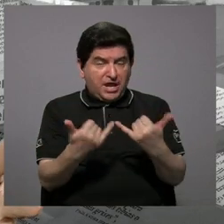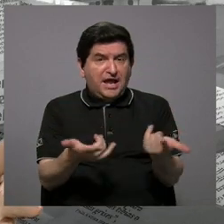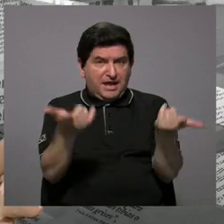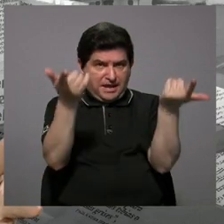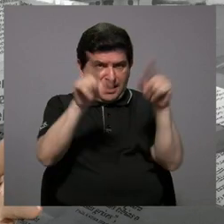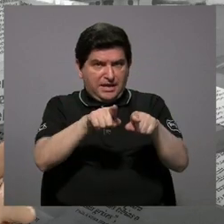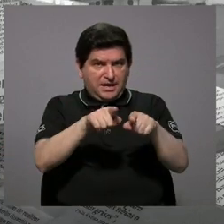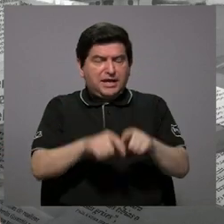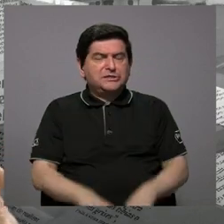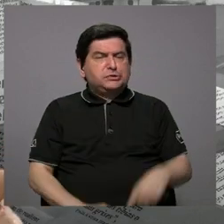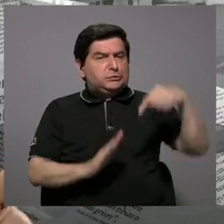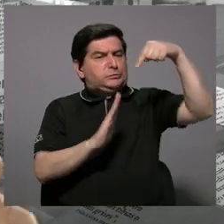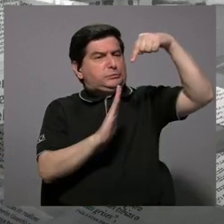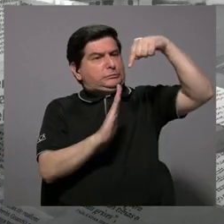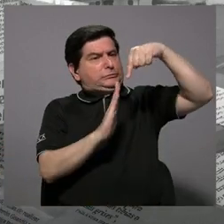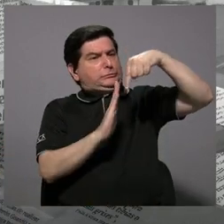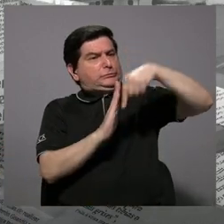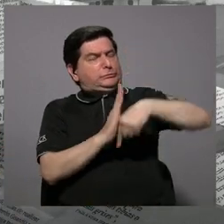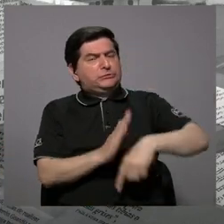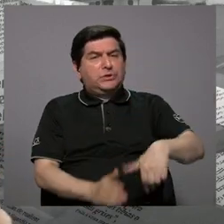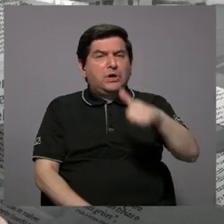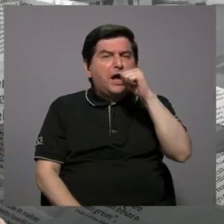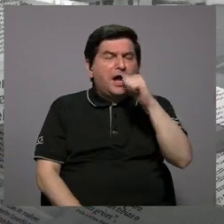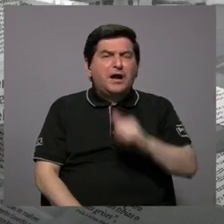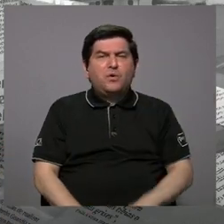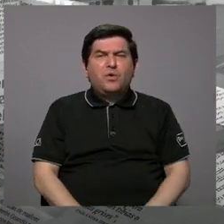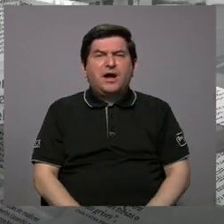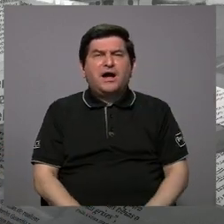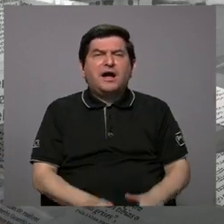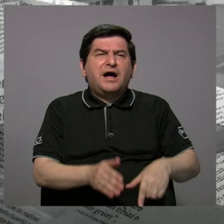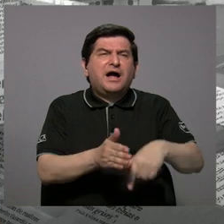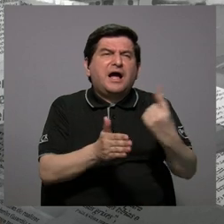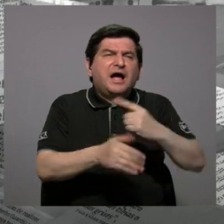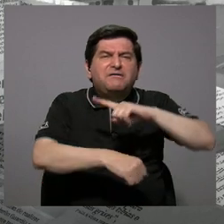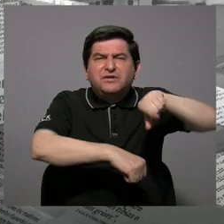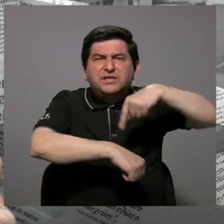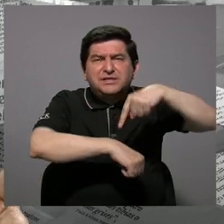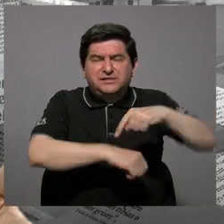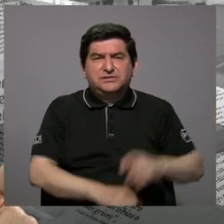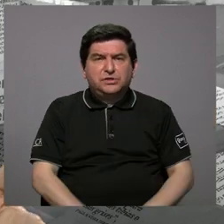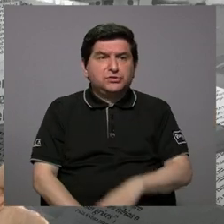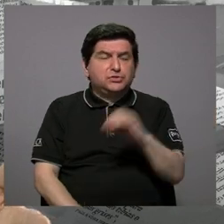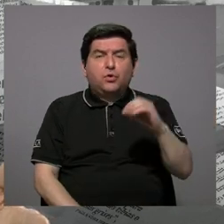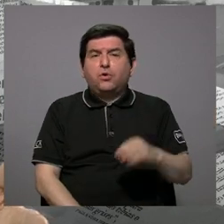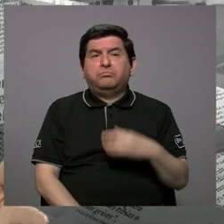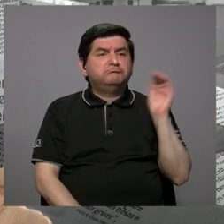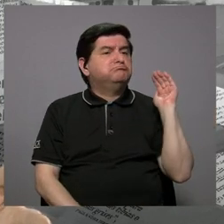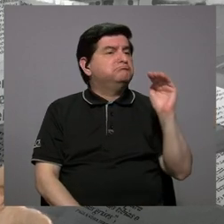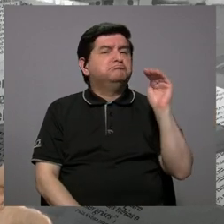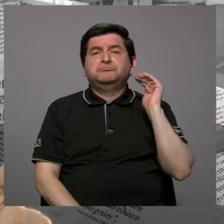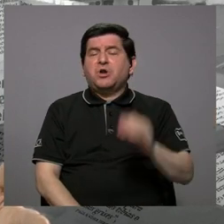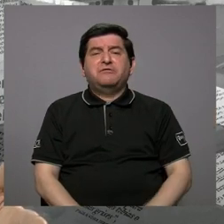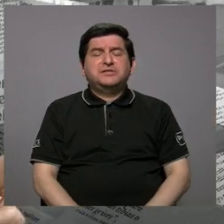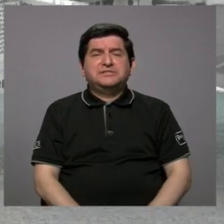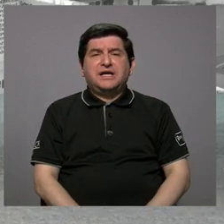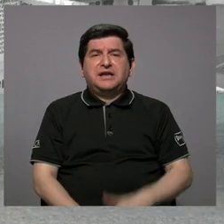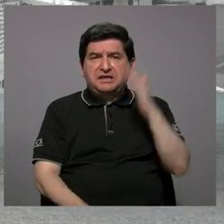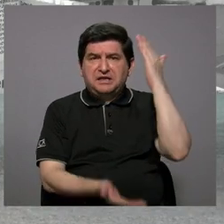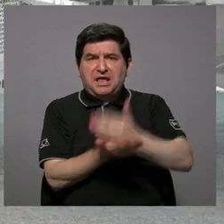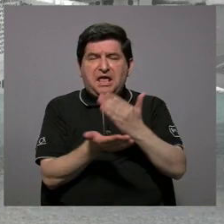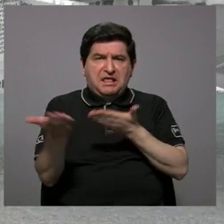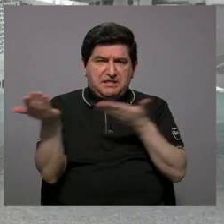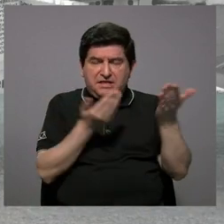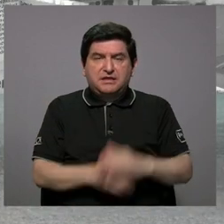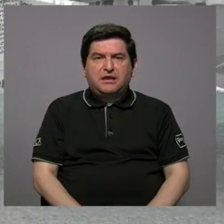caso ya venía grave, ya venía de que el agua llegaba a horas peor, ni siquiera avisaban de que iba a haber un corte. Como